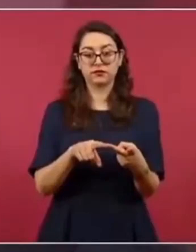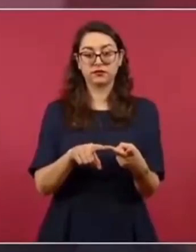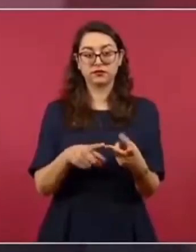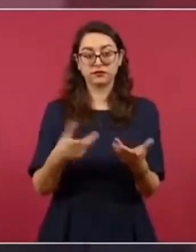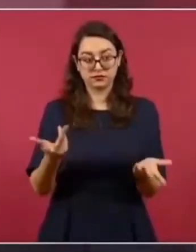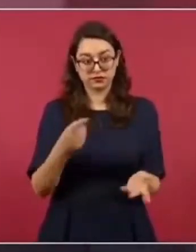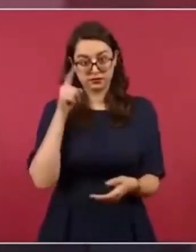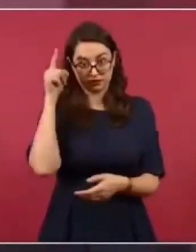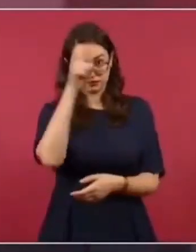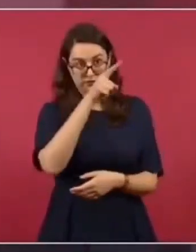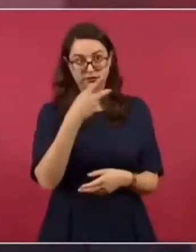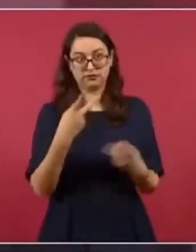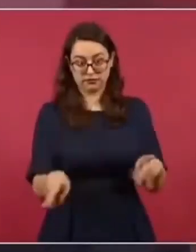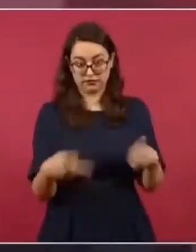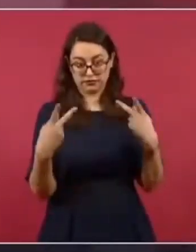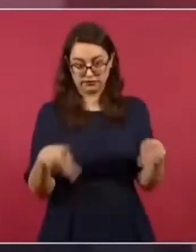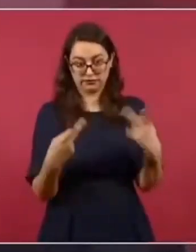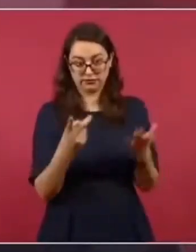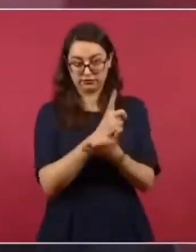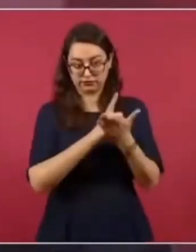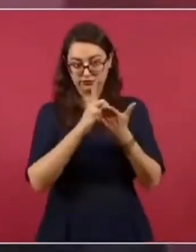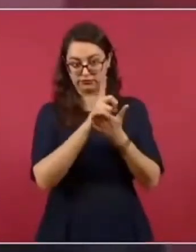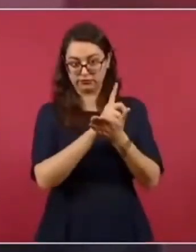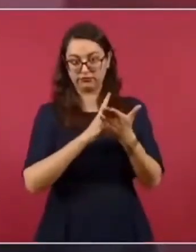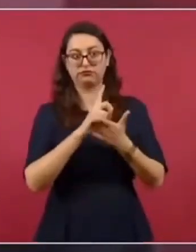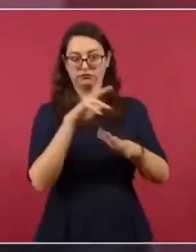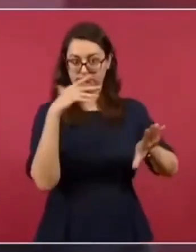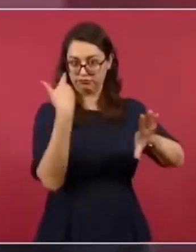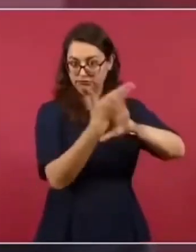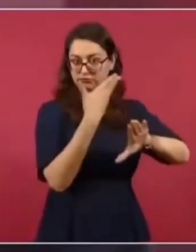distribuyen el fentanilo en Estados Unidos.